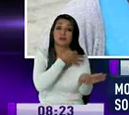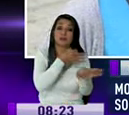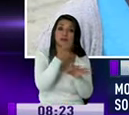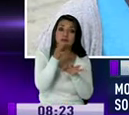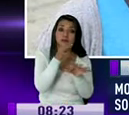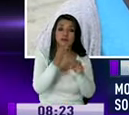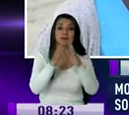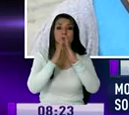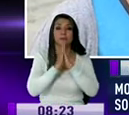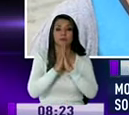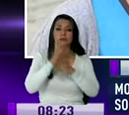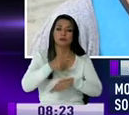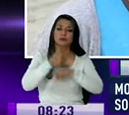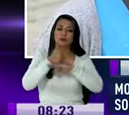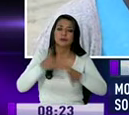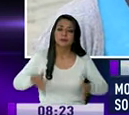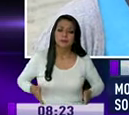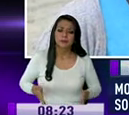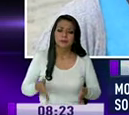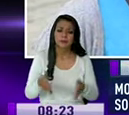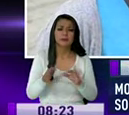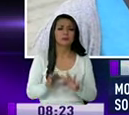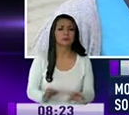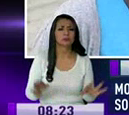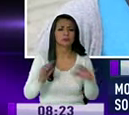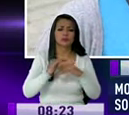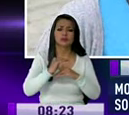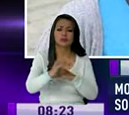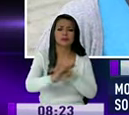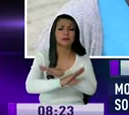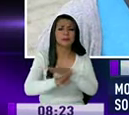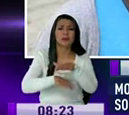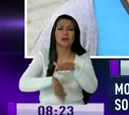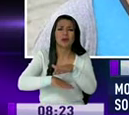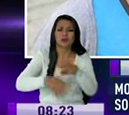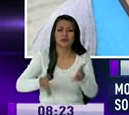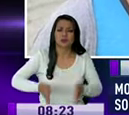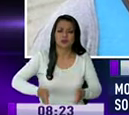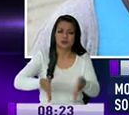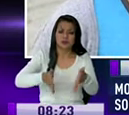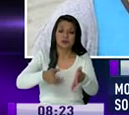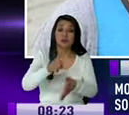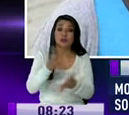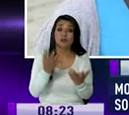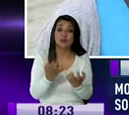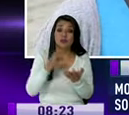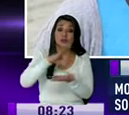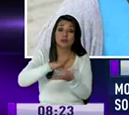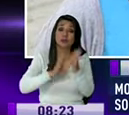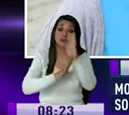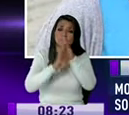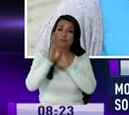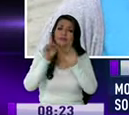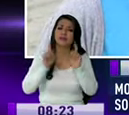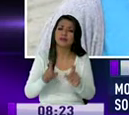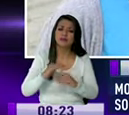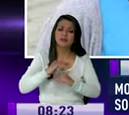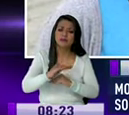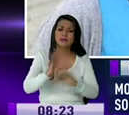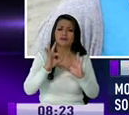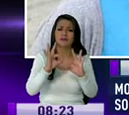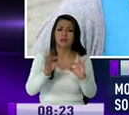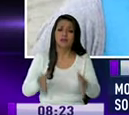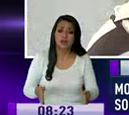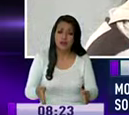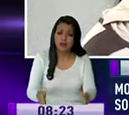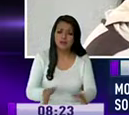solicitado a autoridad vialidad, vialidad y vialidad si queremos que la ciudad vaya mejorando hay que darles una vialidad calles